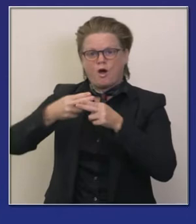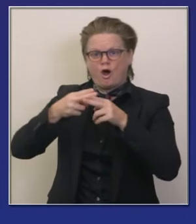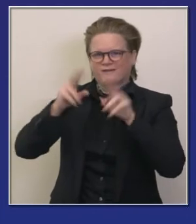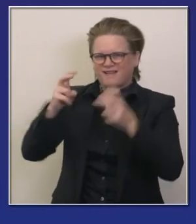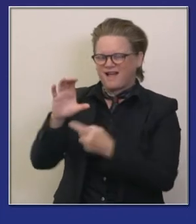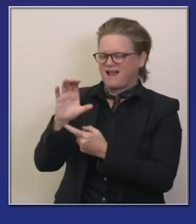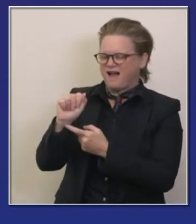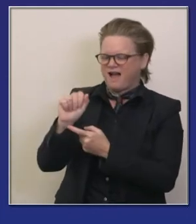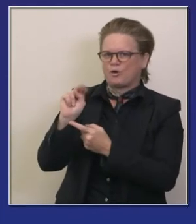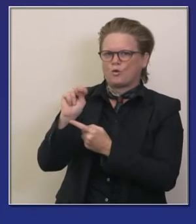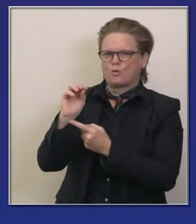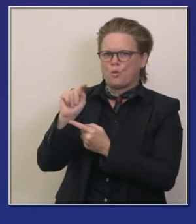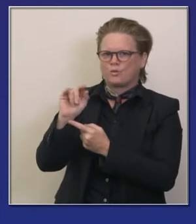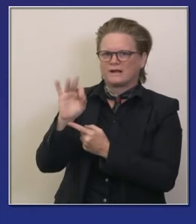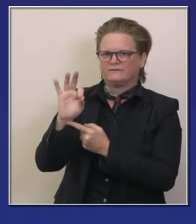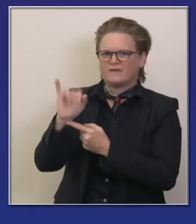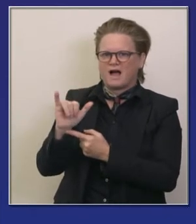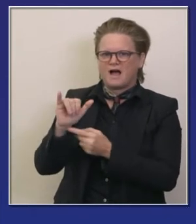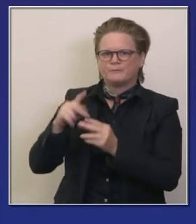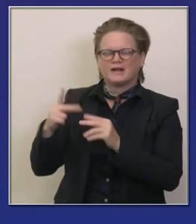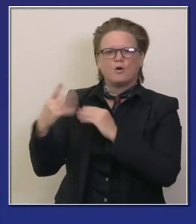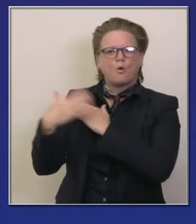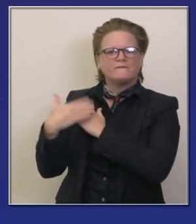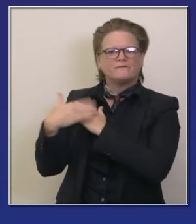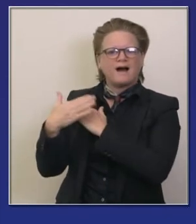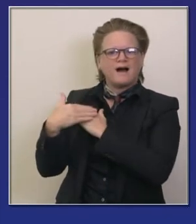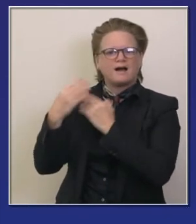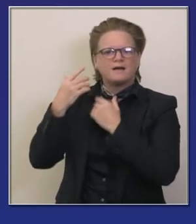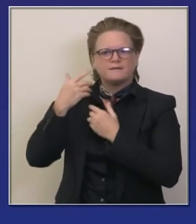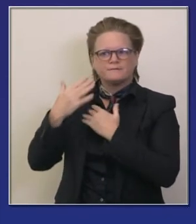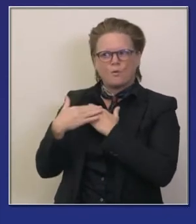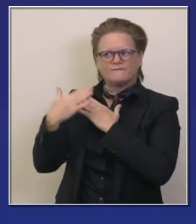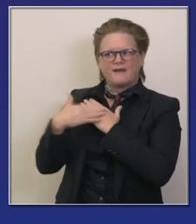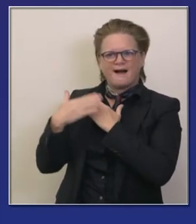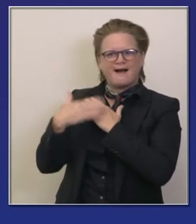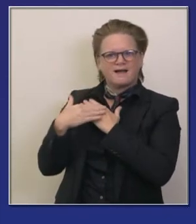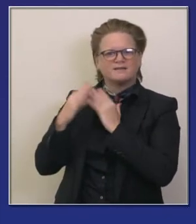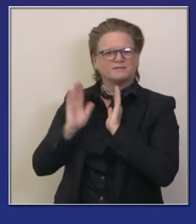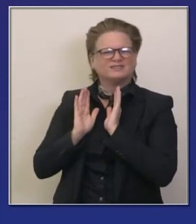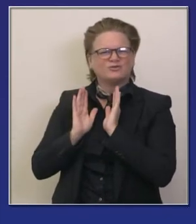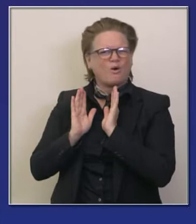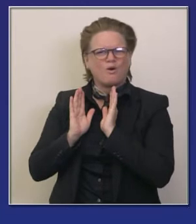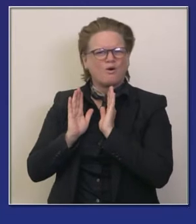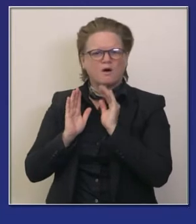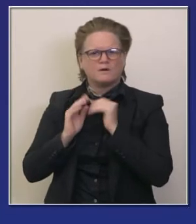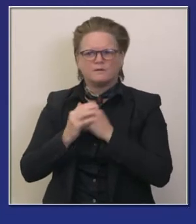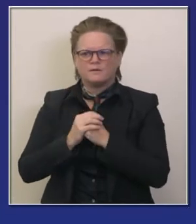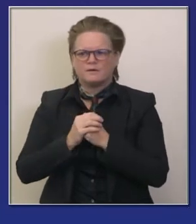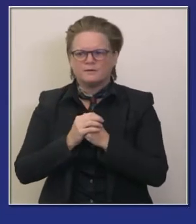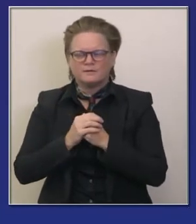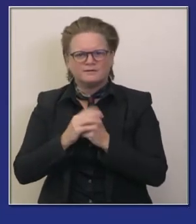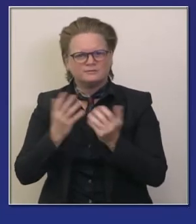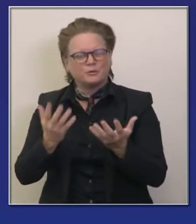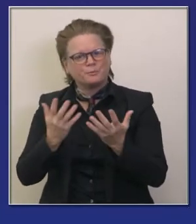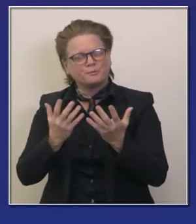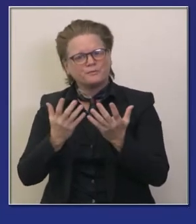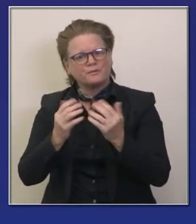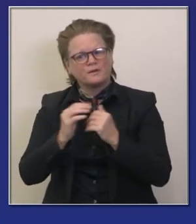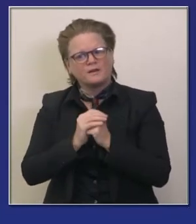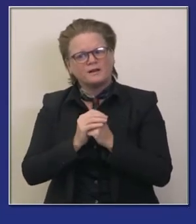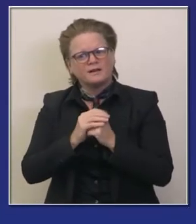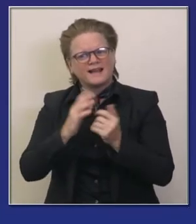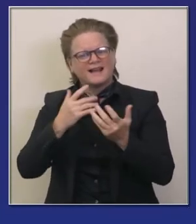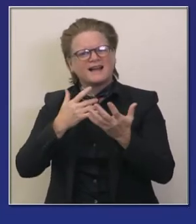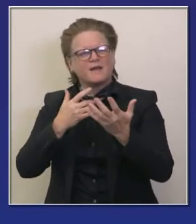puede decidir entonces si quiere agregar esta aplicación a su teléfono una herramienta adicional para usted para